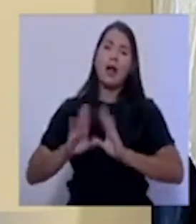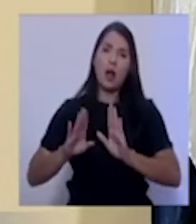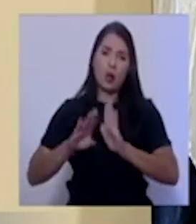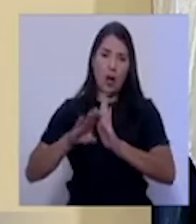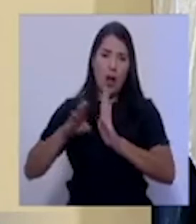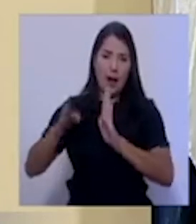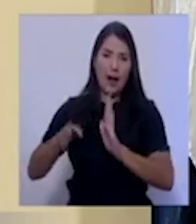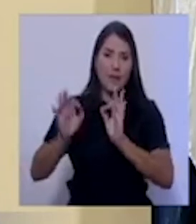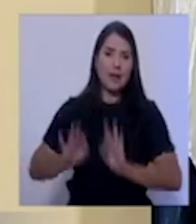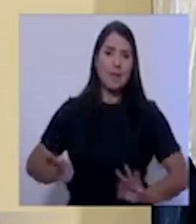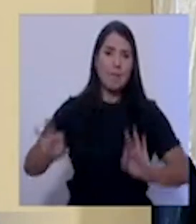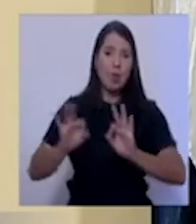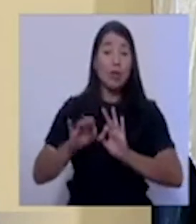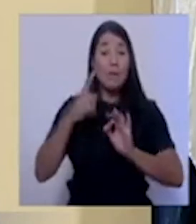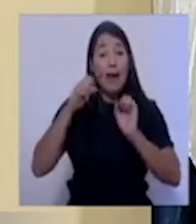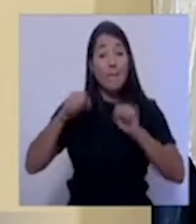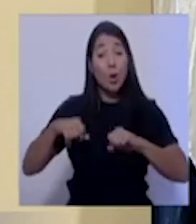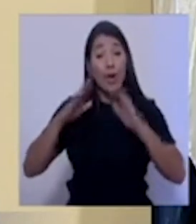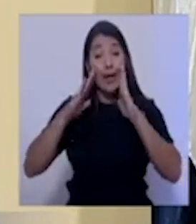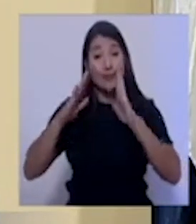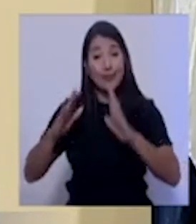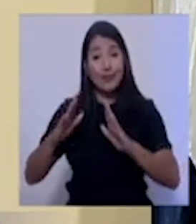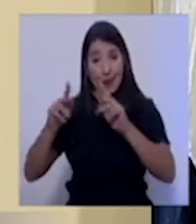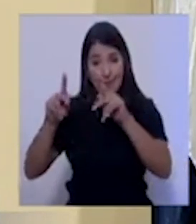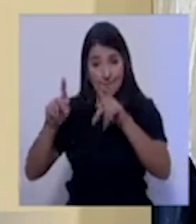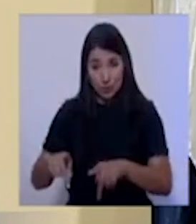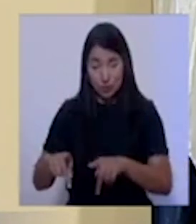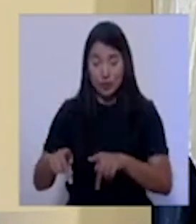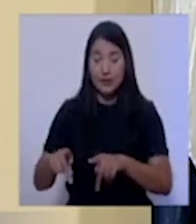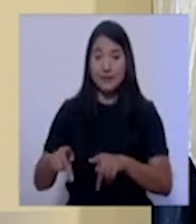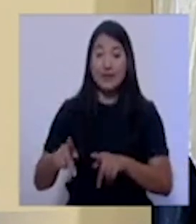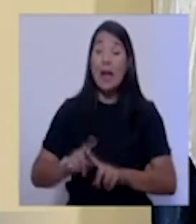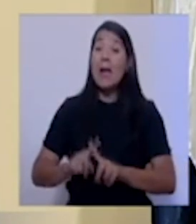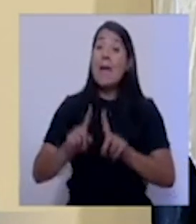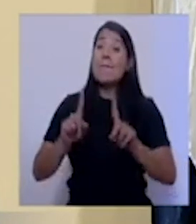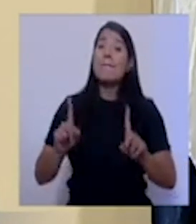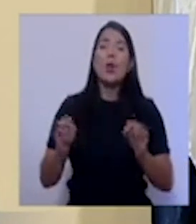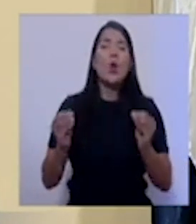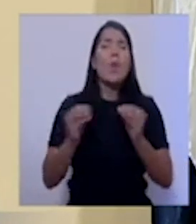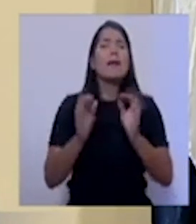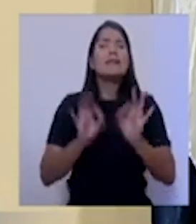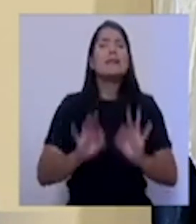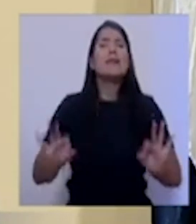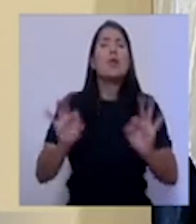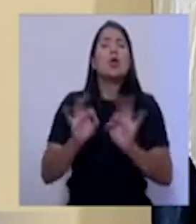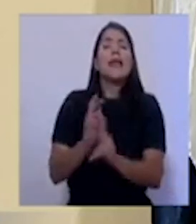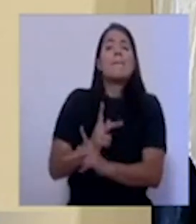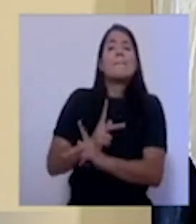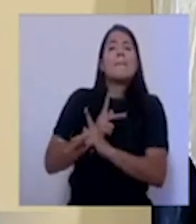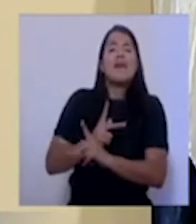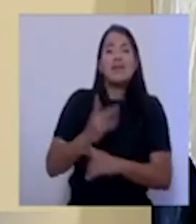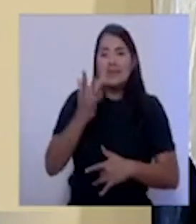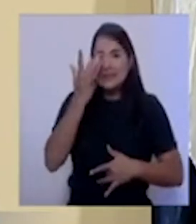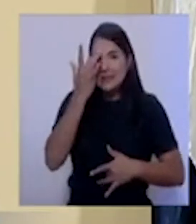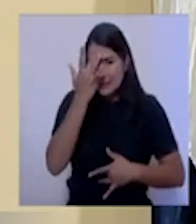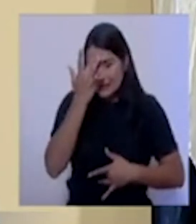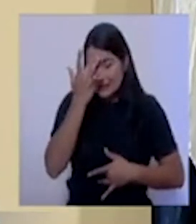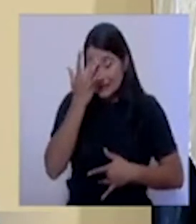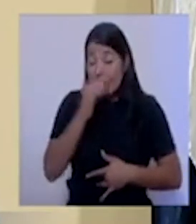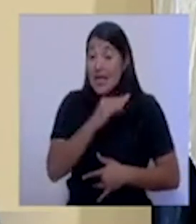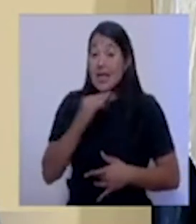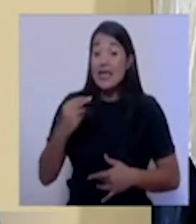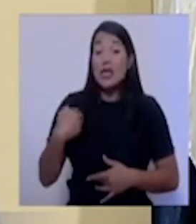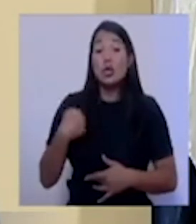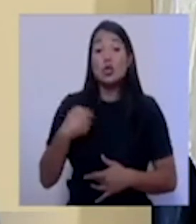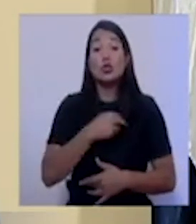pacientes, pero esto se trata de que tenemos que prevenir el contagio. Tenemos que prevenir la enfermedad y tenemos que aprender